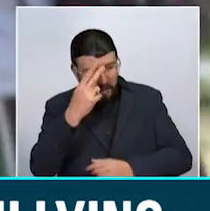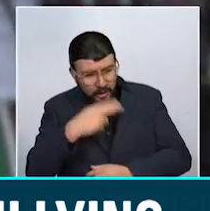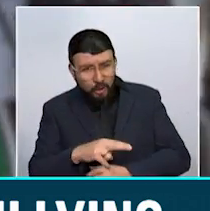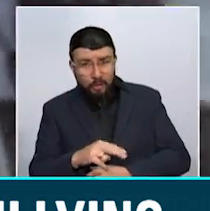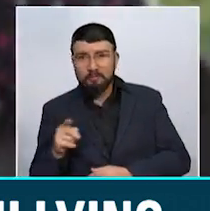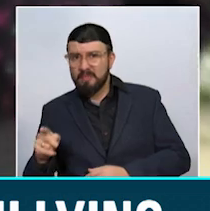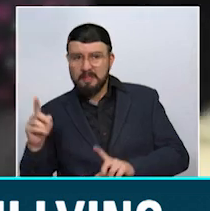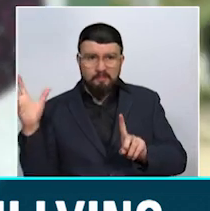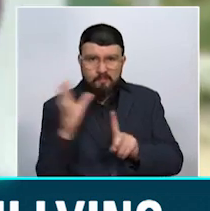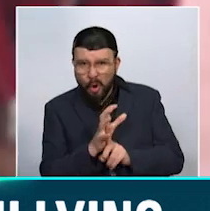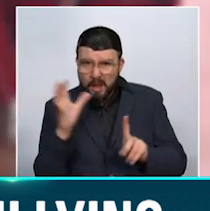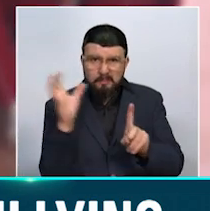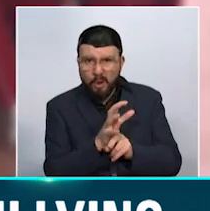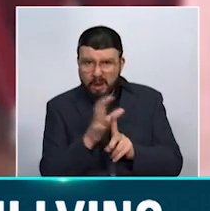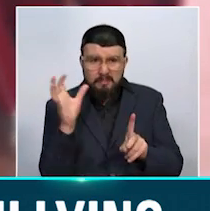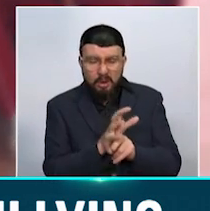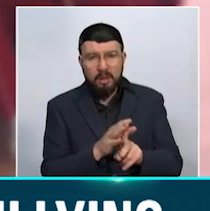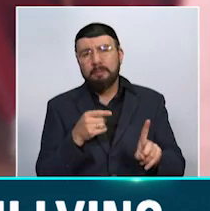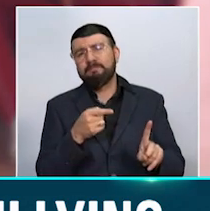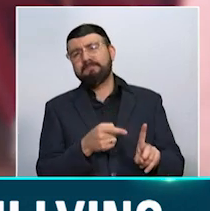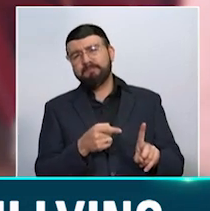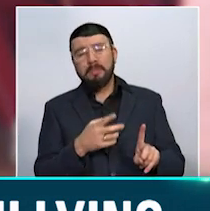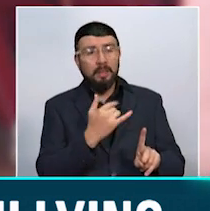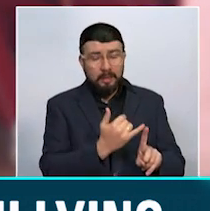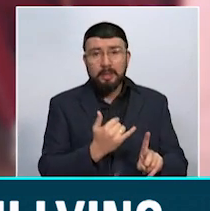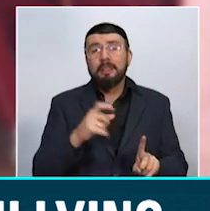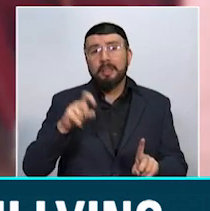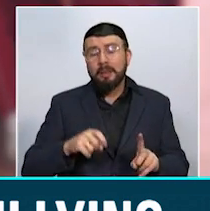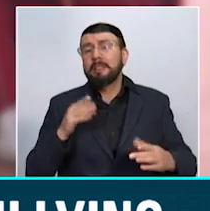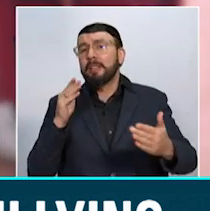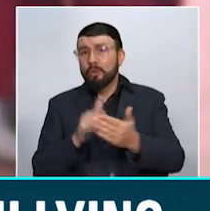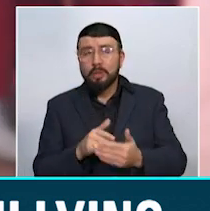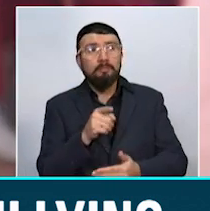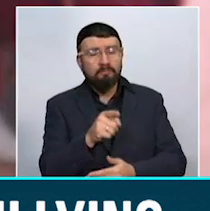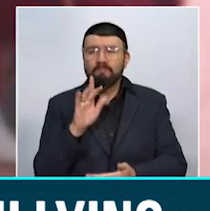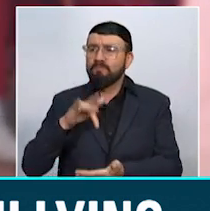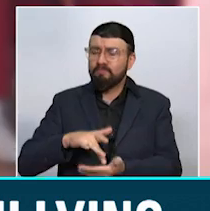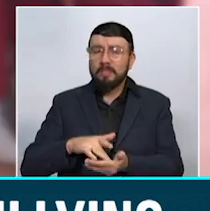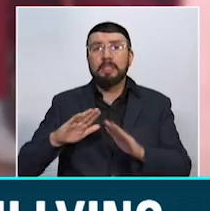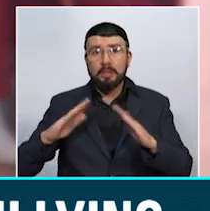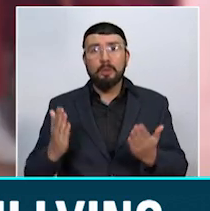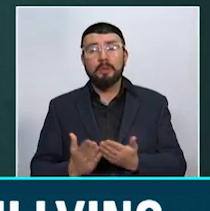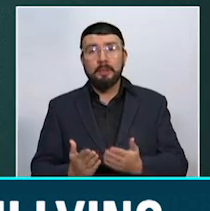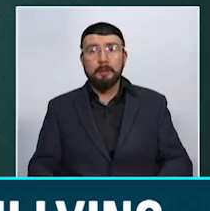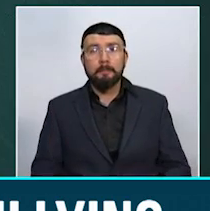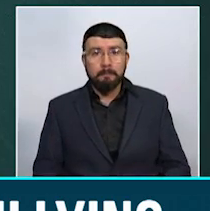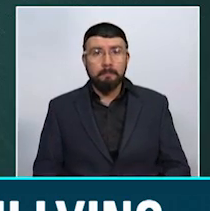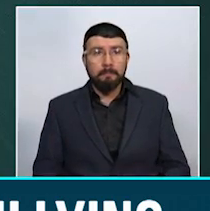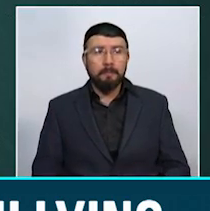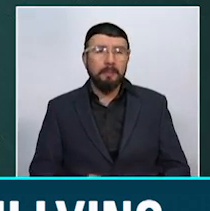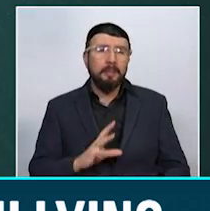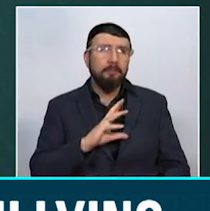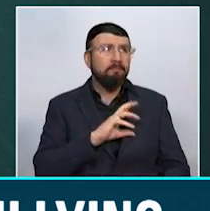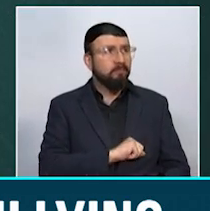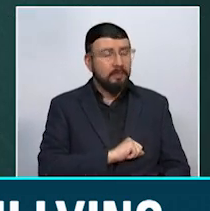víctima de bullying o matoneo, situación que dijo haber denunciado ante las autoridades escolares. Lastimosamente las